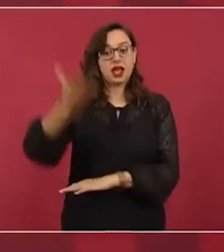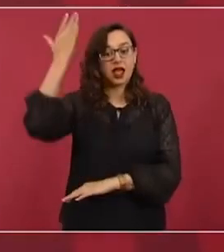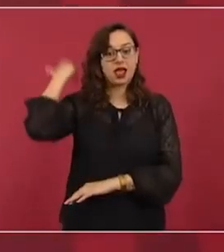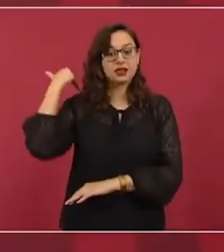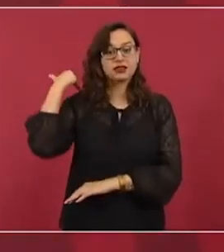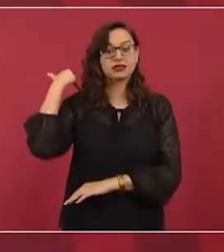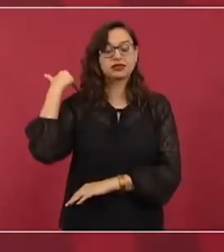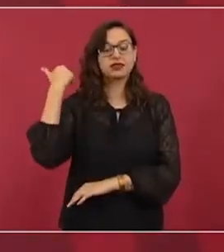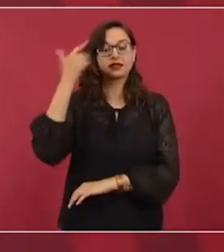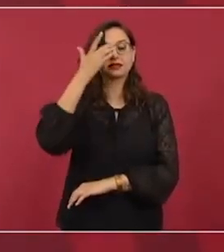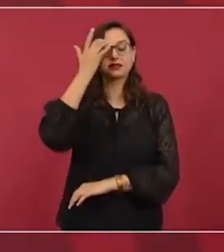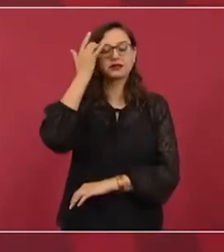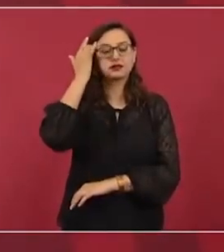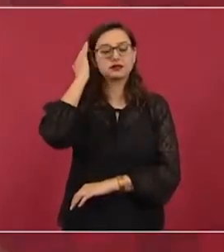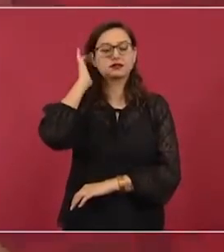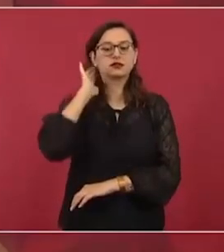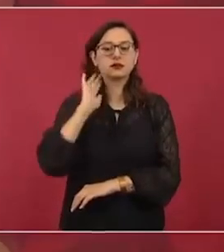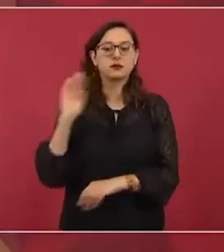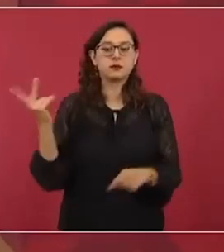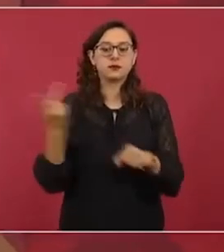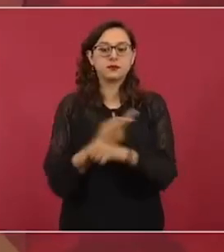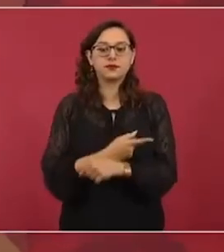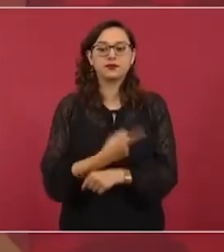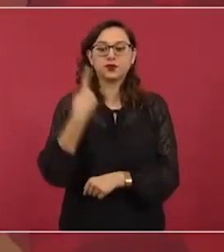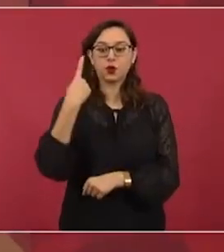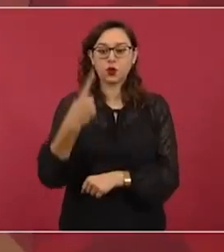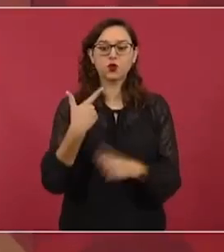cuando dominaba un partido,